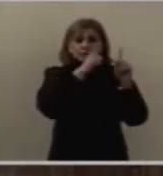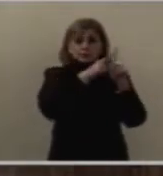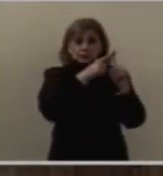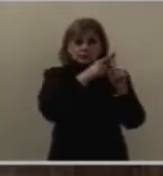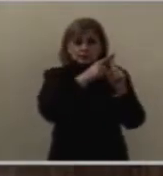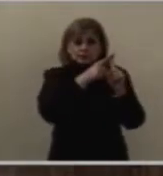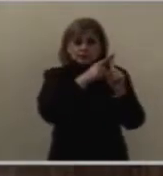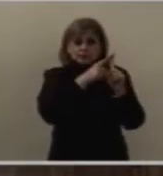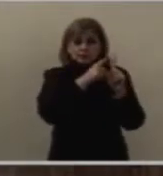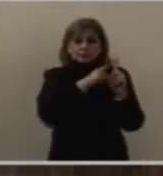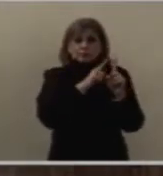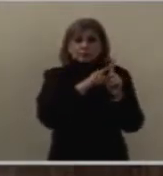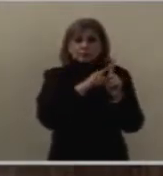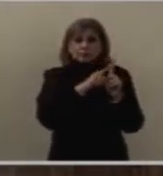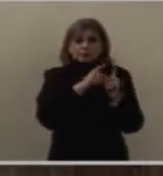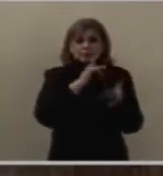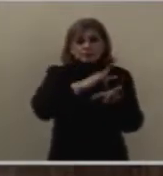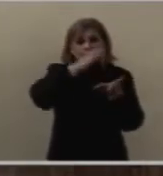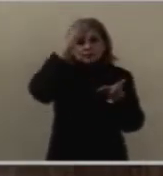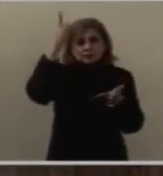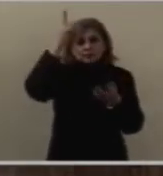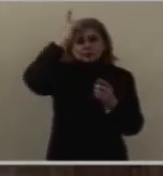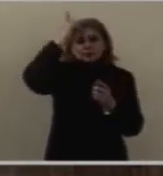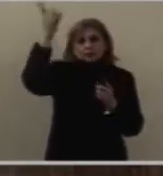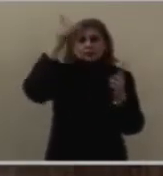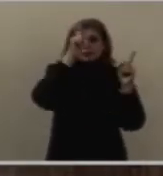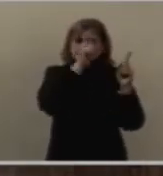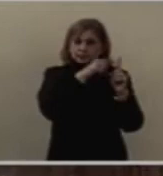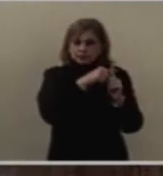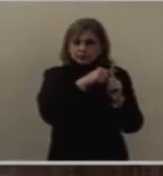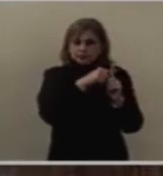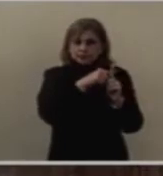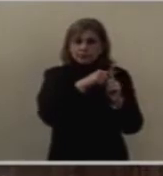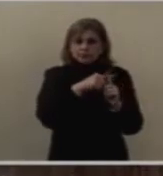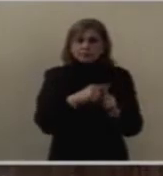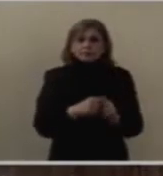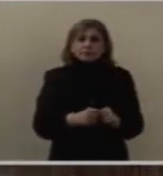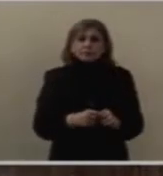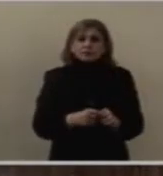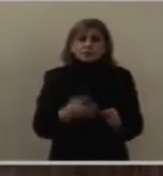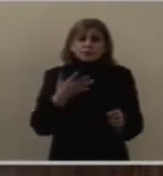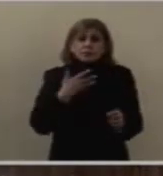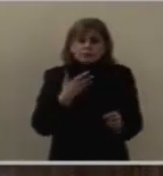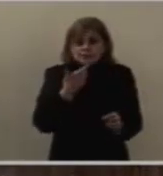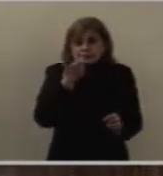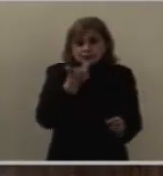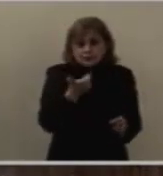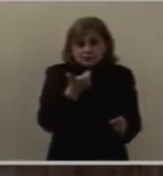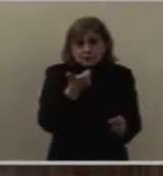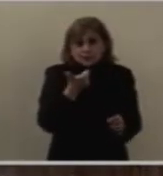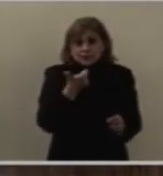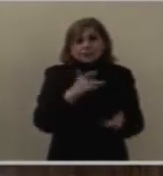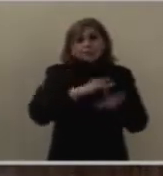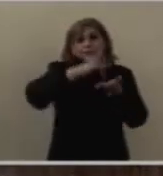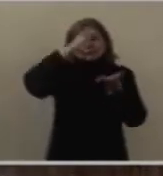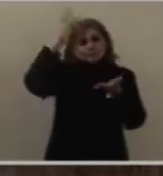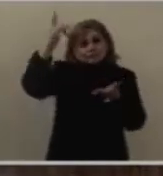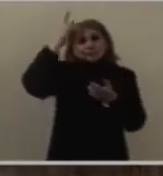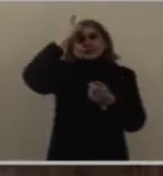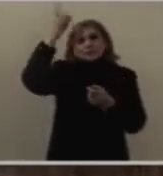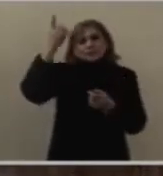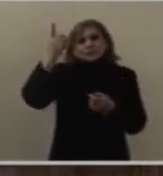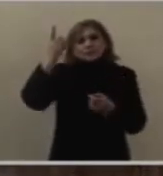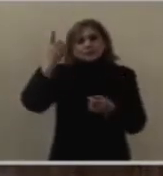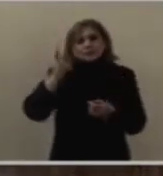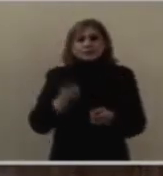agradecer a Dios. Si tienes dinero agradecele a Dios.